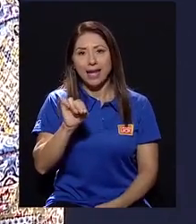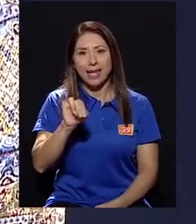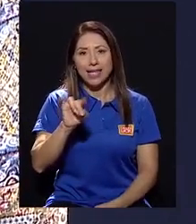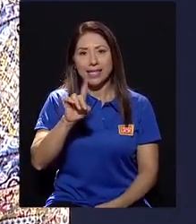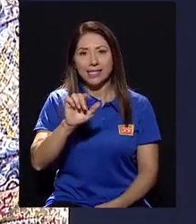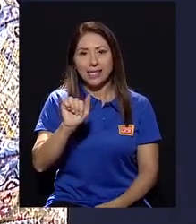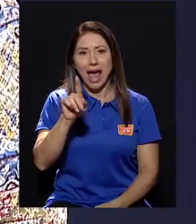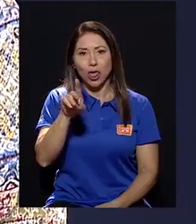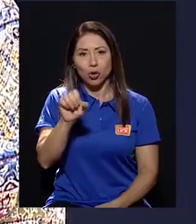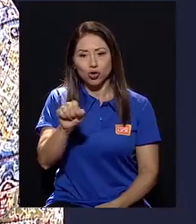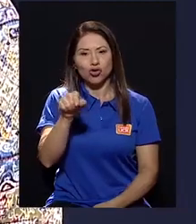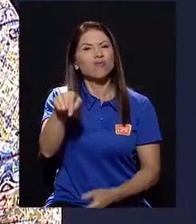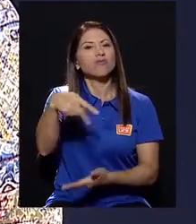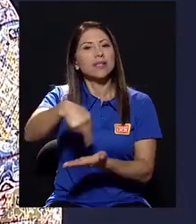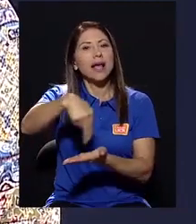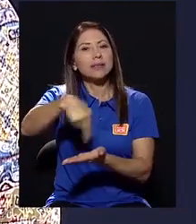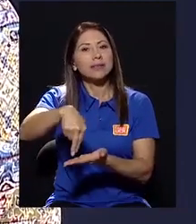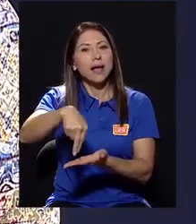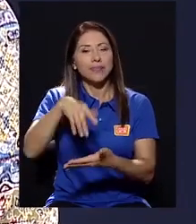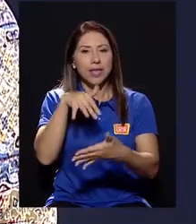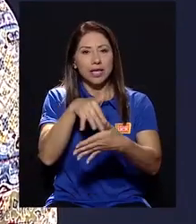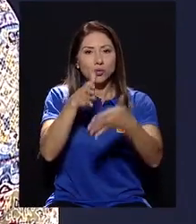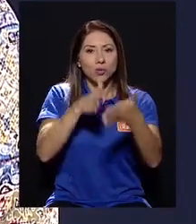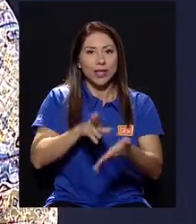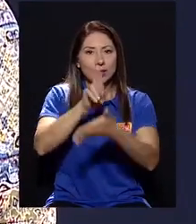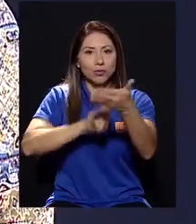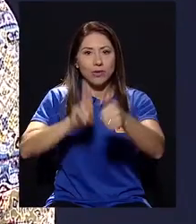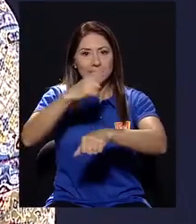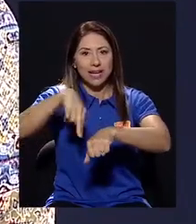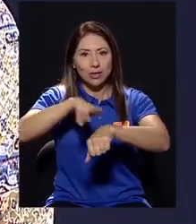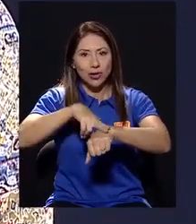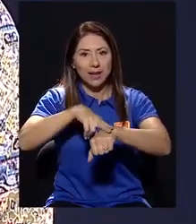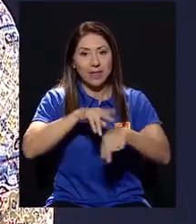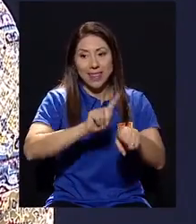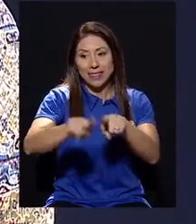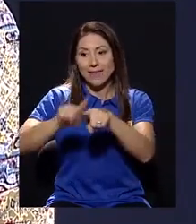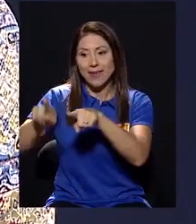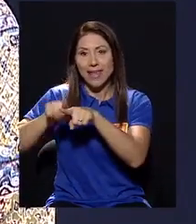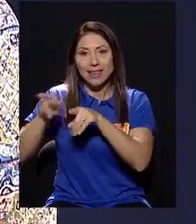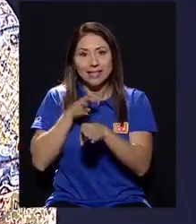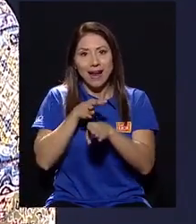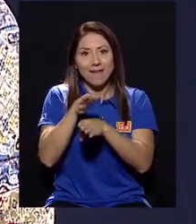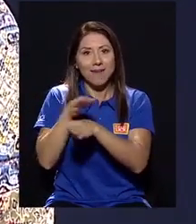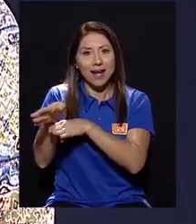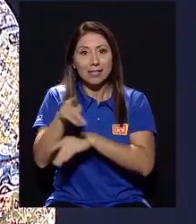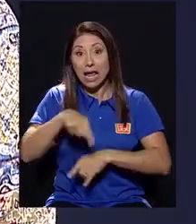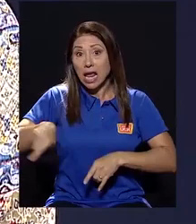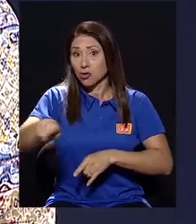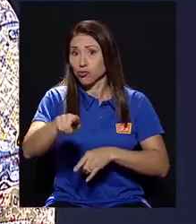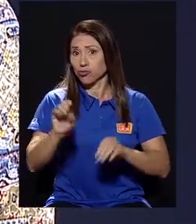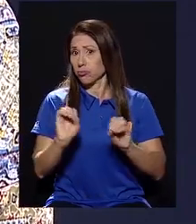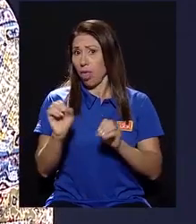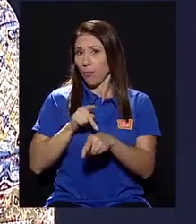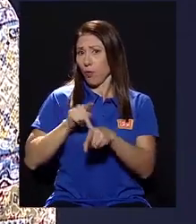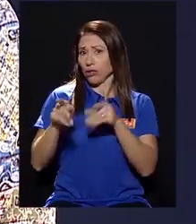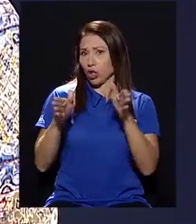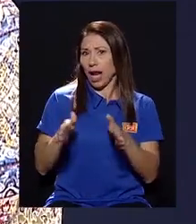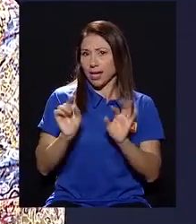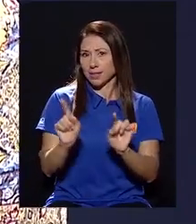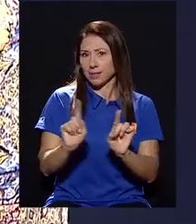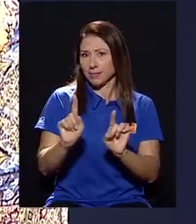de estudiantes de la Universidad Nacional de diferentes carreras, que no son bailarines profesionales, pero son